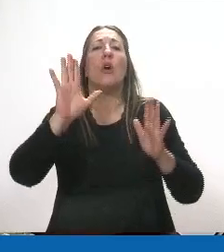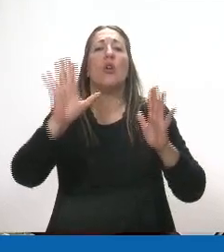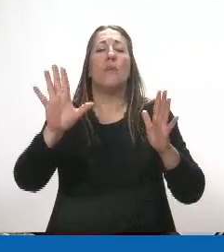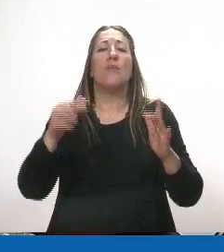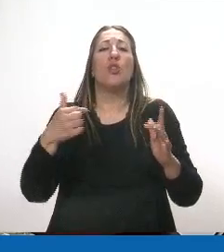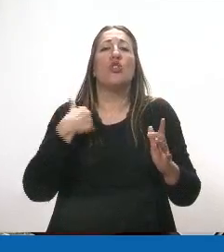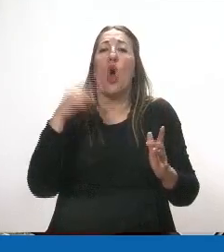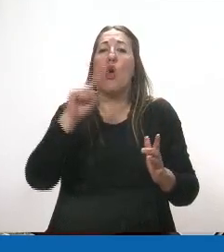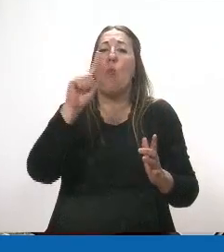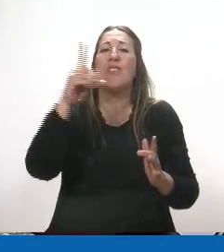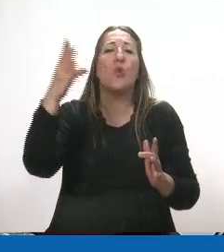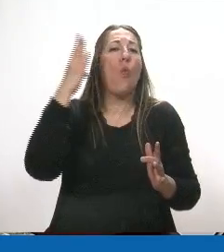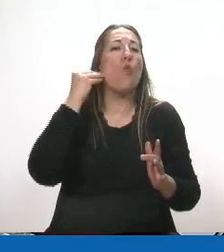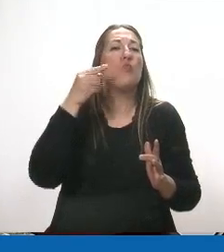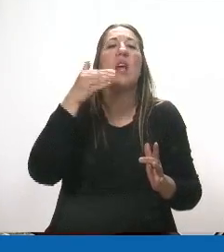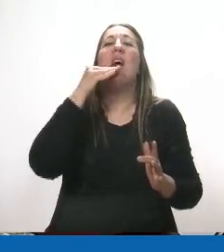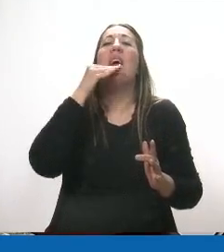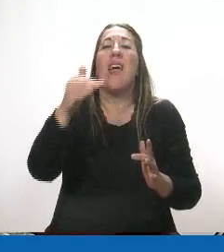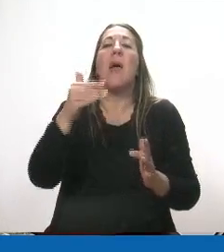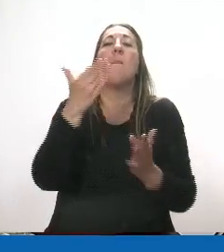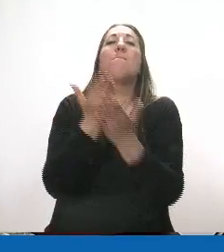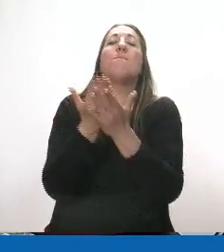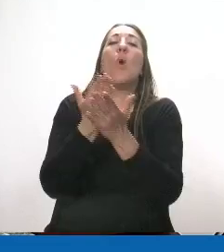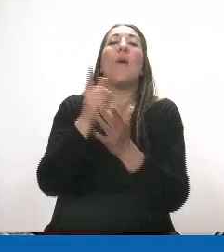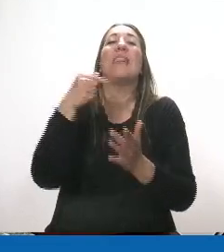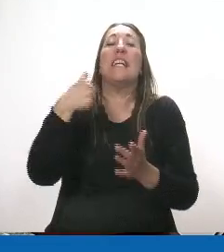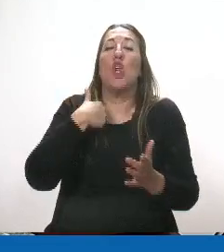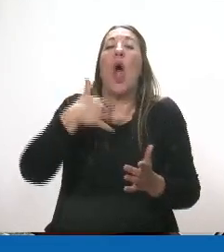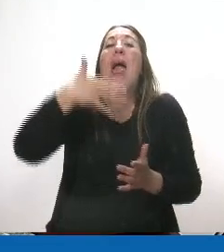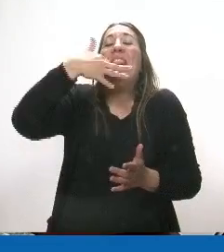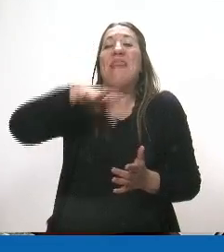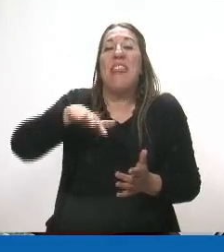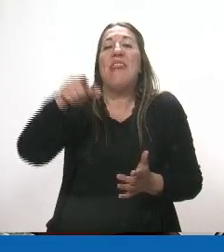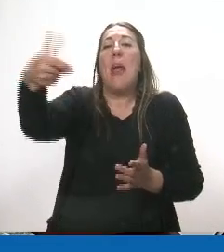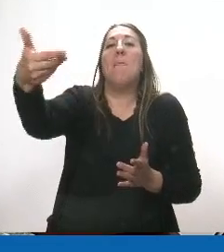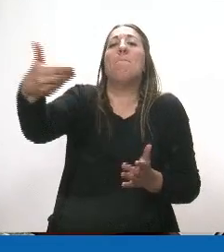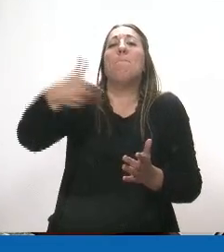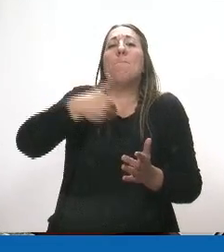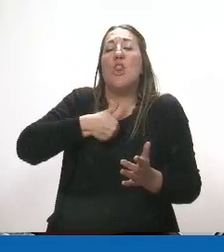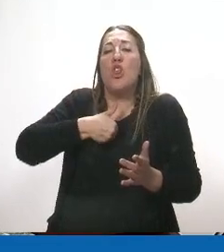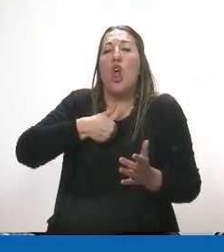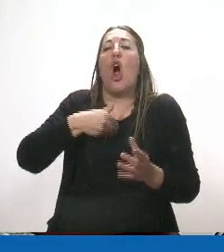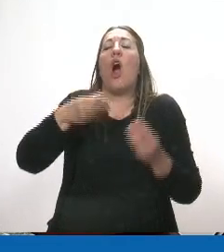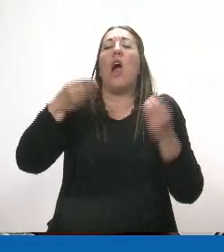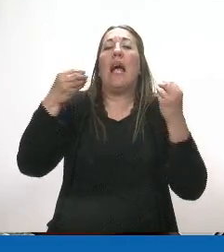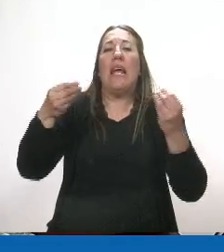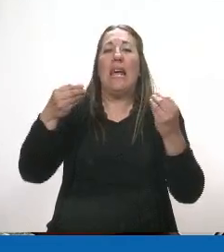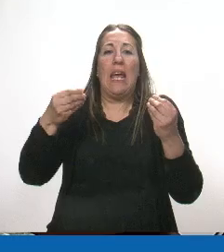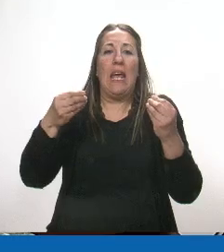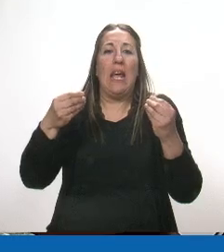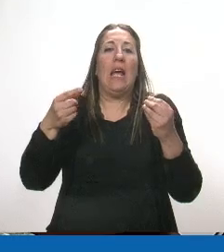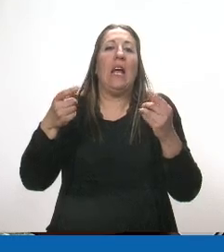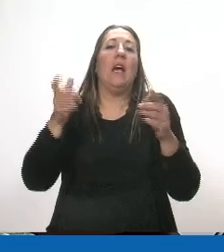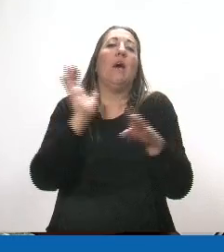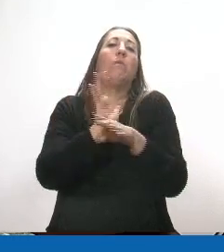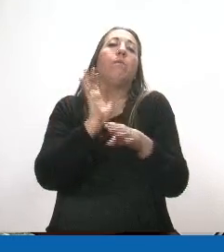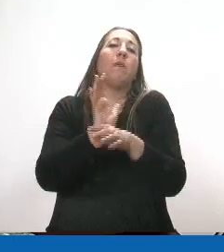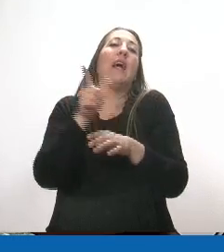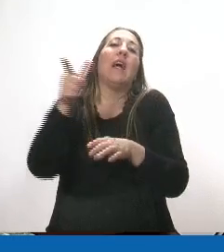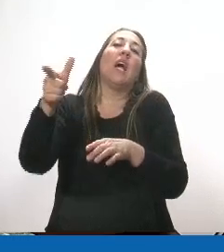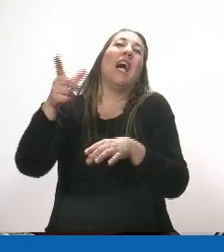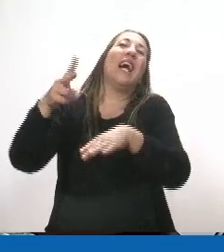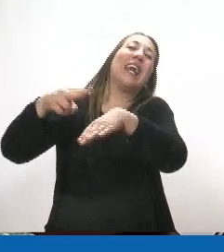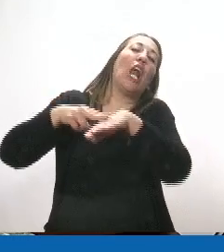al senador Bischi, sí le entendí que pidió que se trate, que vuelva como que sugirió,